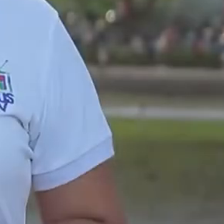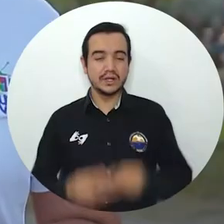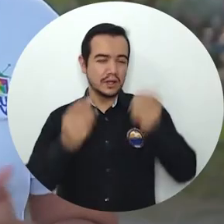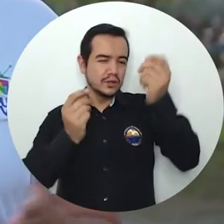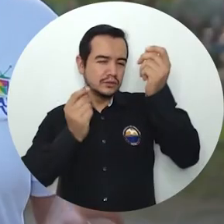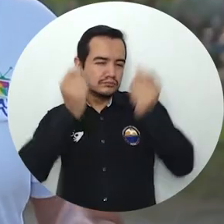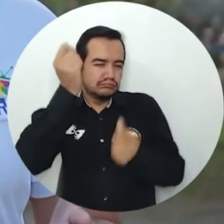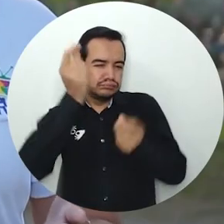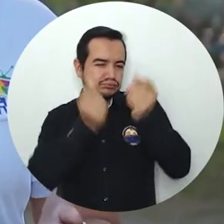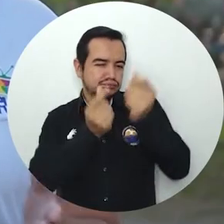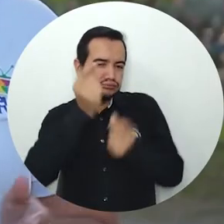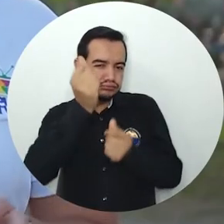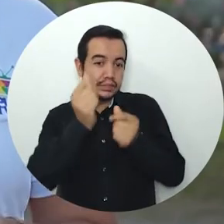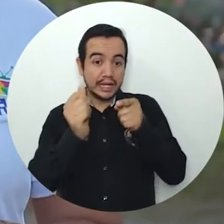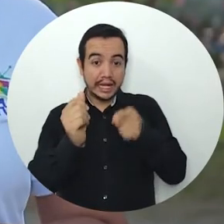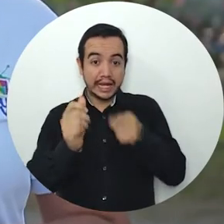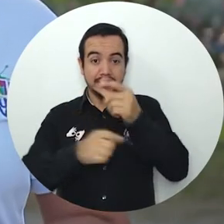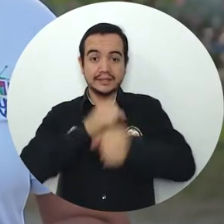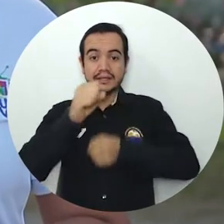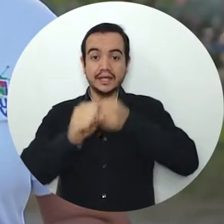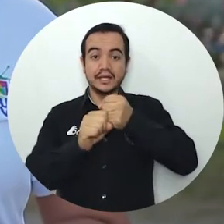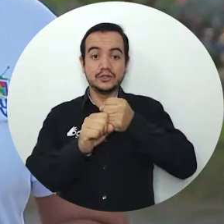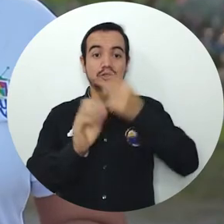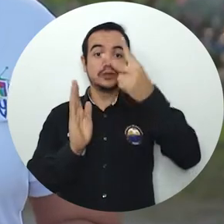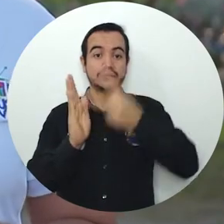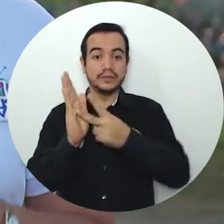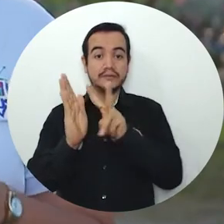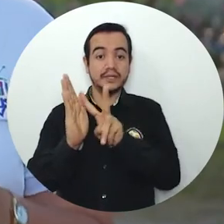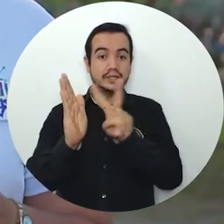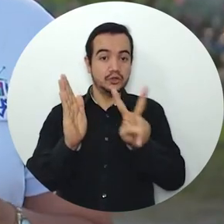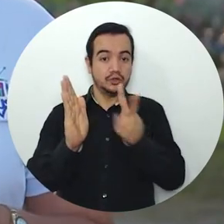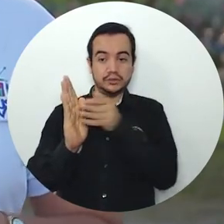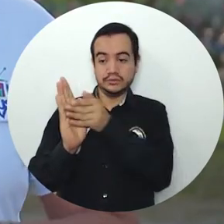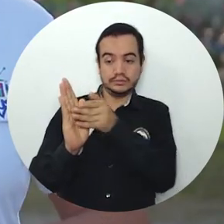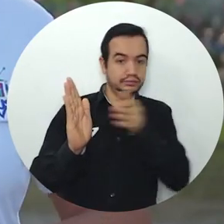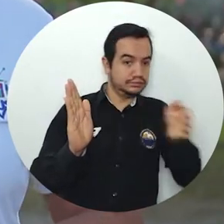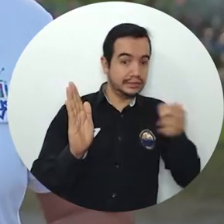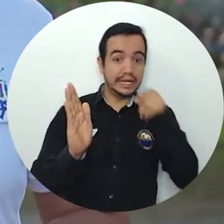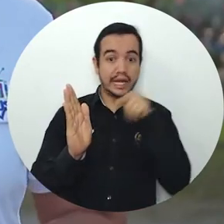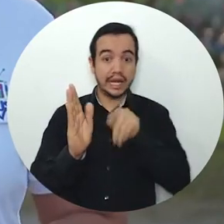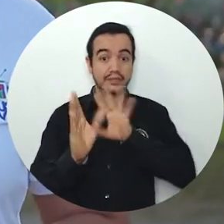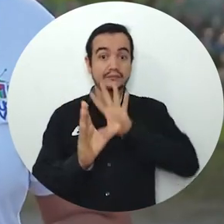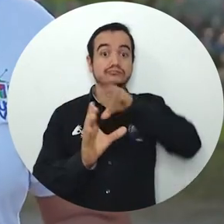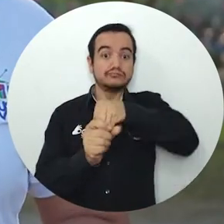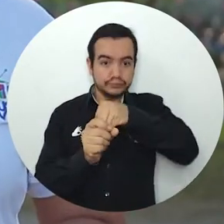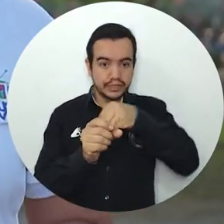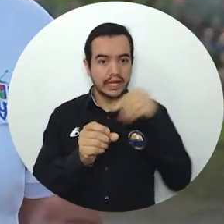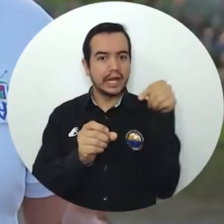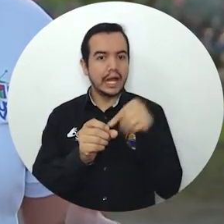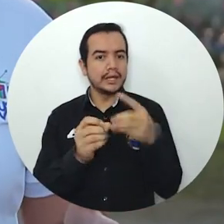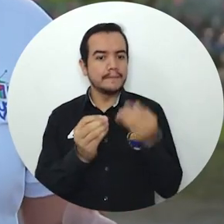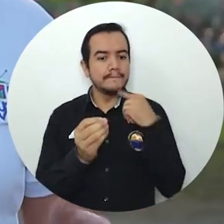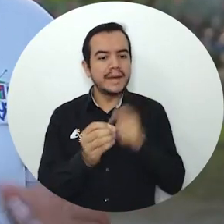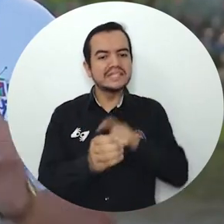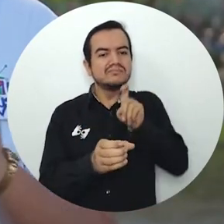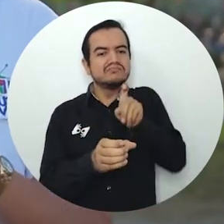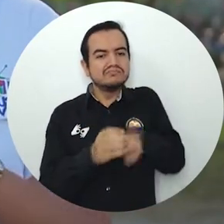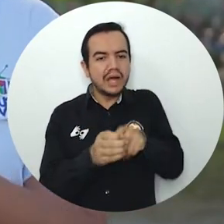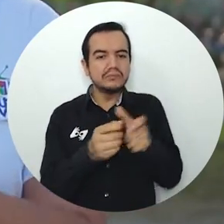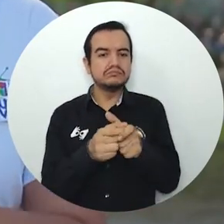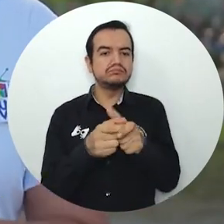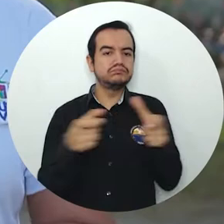El presupuesto para la vigencia de 2022 y disposiciones para fortalecer la planta docente de la institución